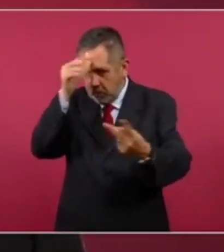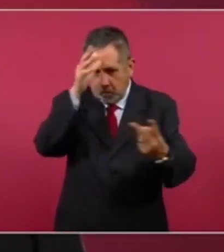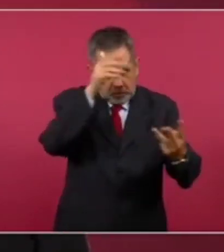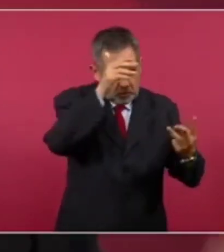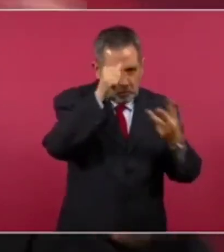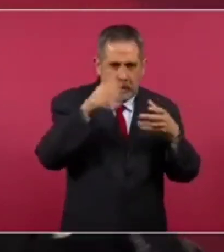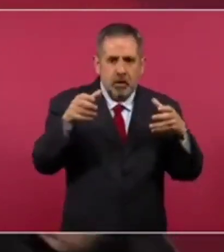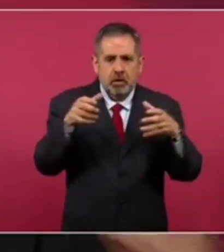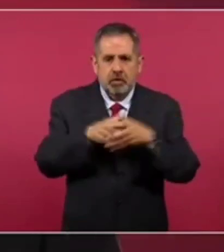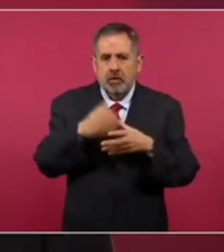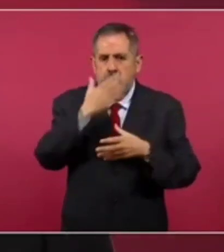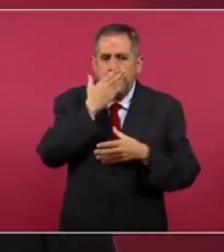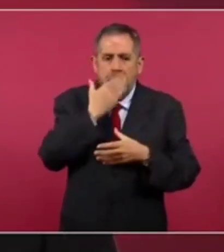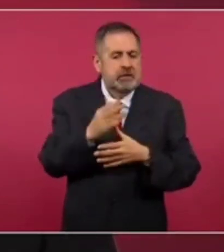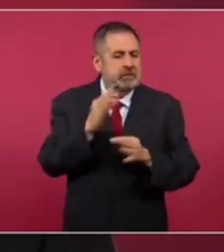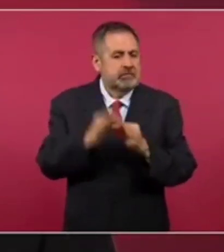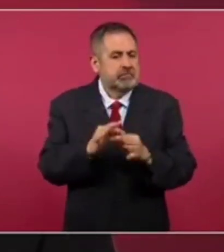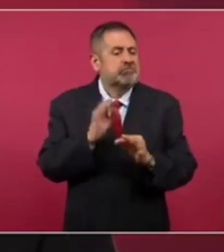es decir,